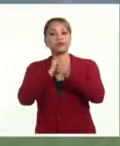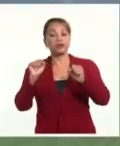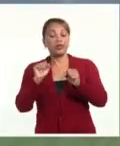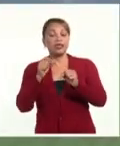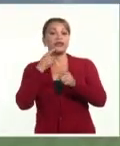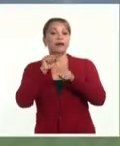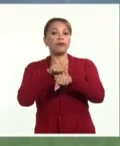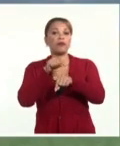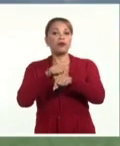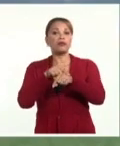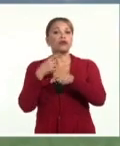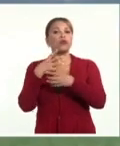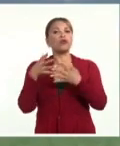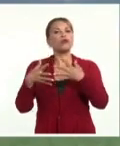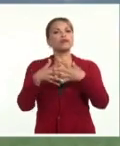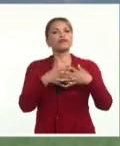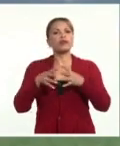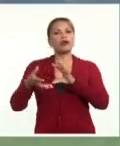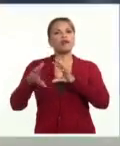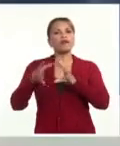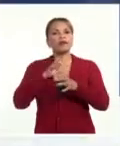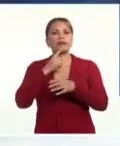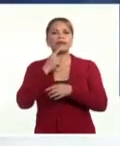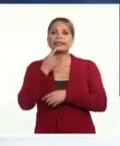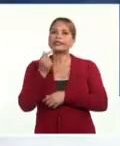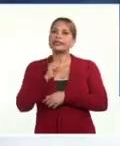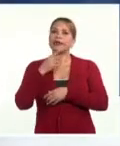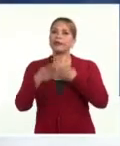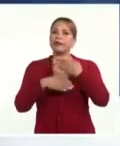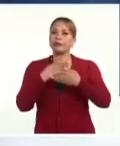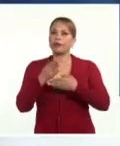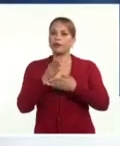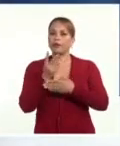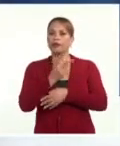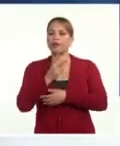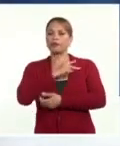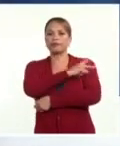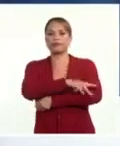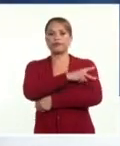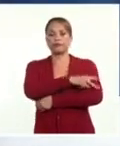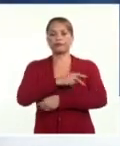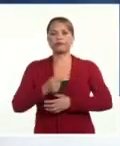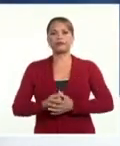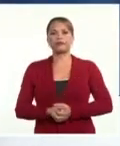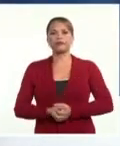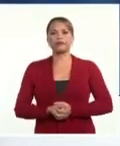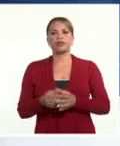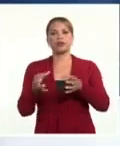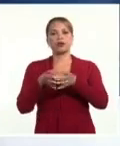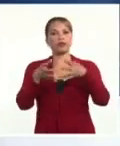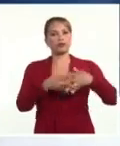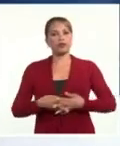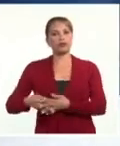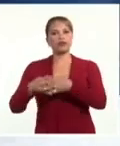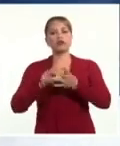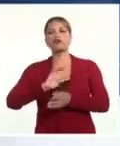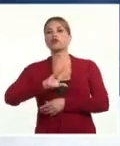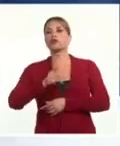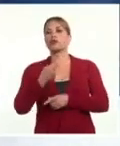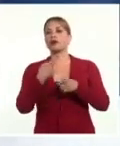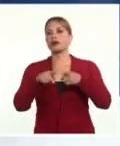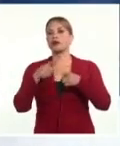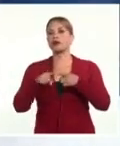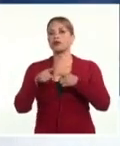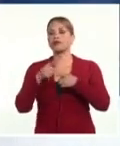en un estado de funcionamiento anormal. Las tropas de Estados Unidos están robando los recursos naturales de